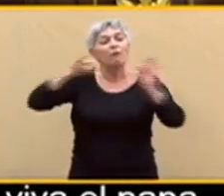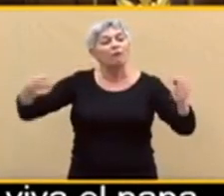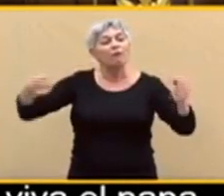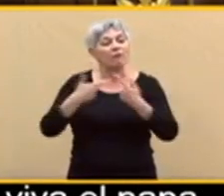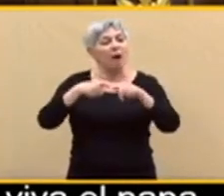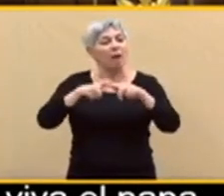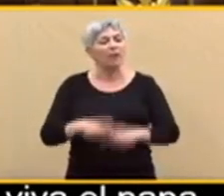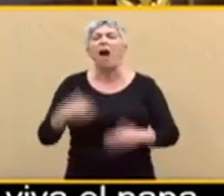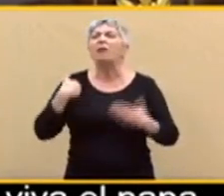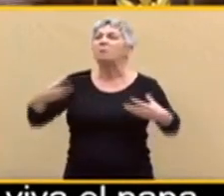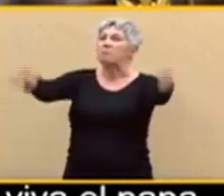Muchas gracias.